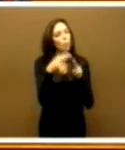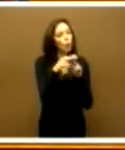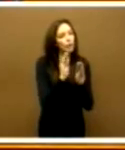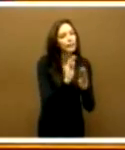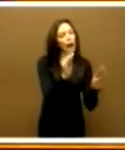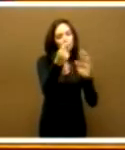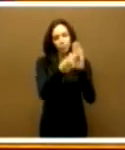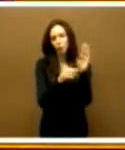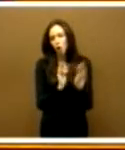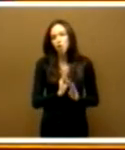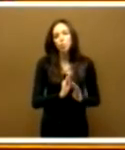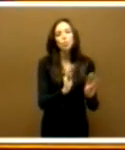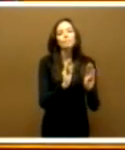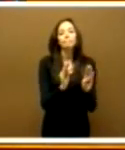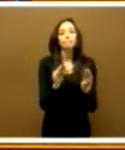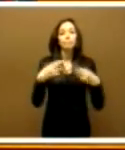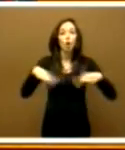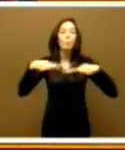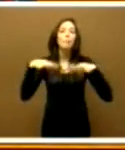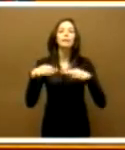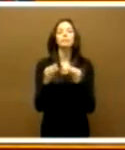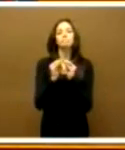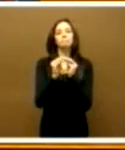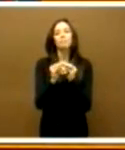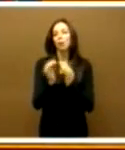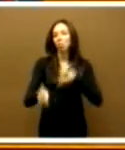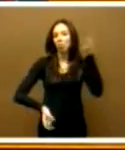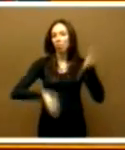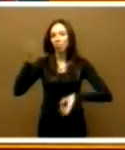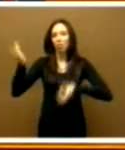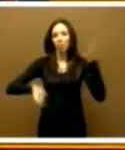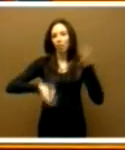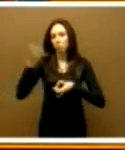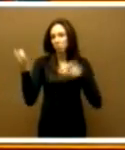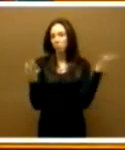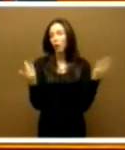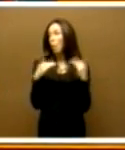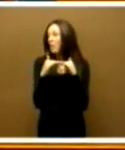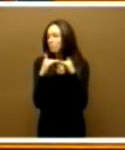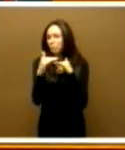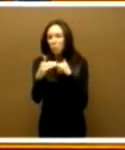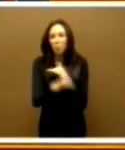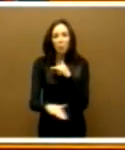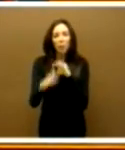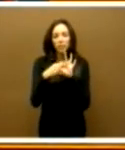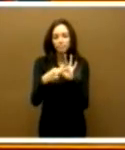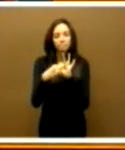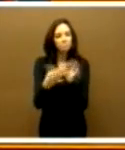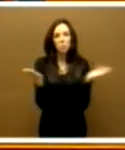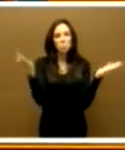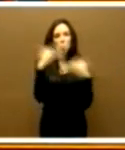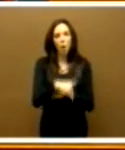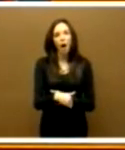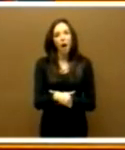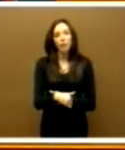generalmente se desarrollan sin ton ni son, sin tener un hilo conductor. Son,